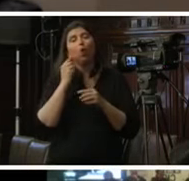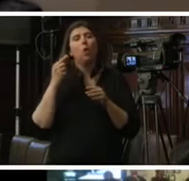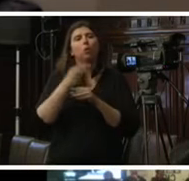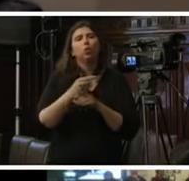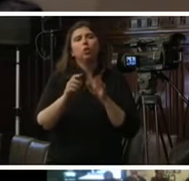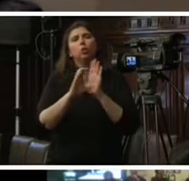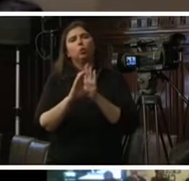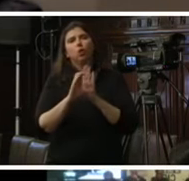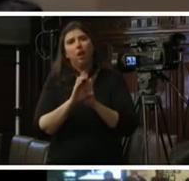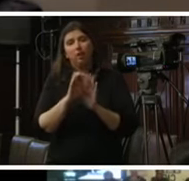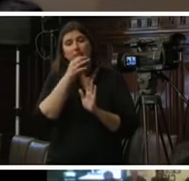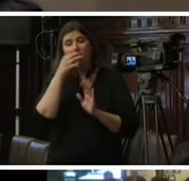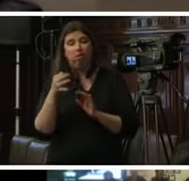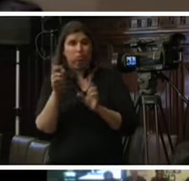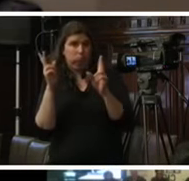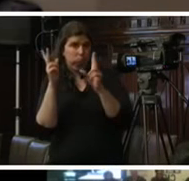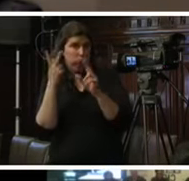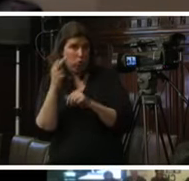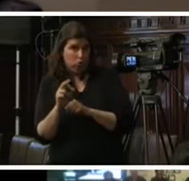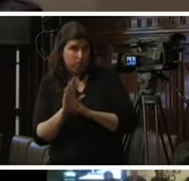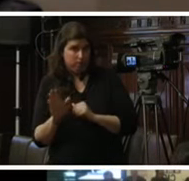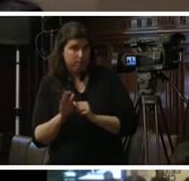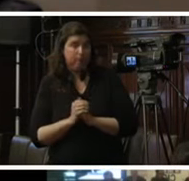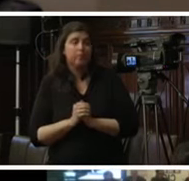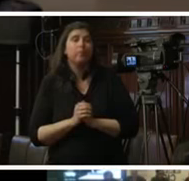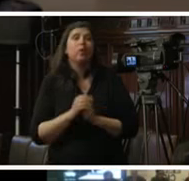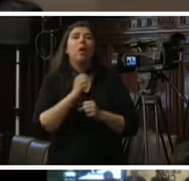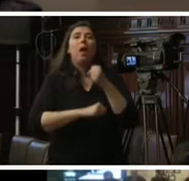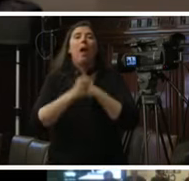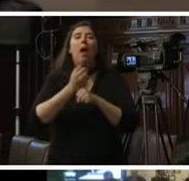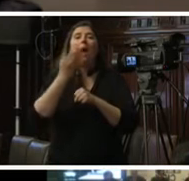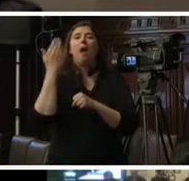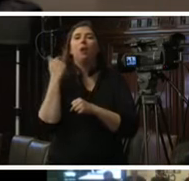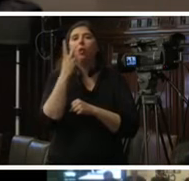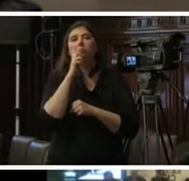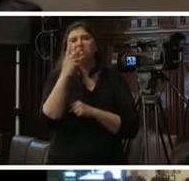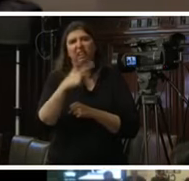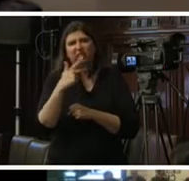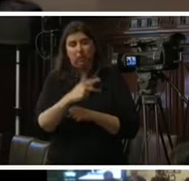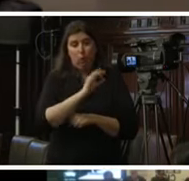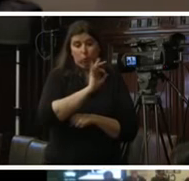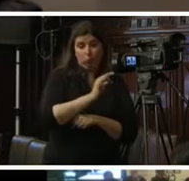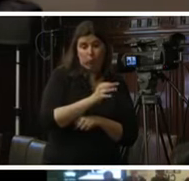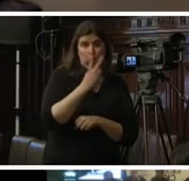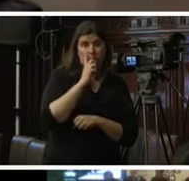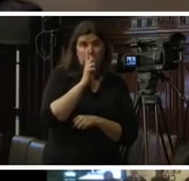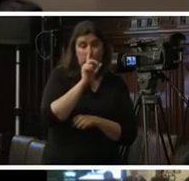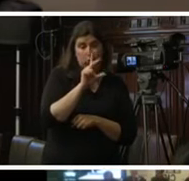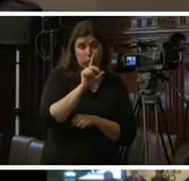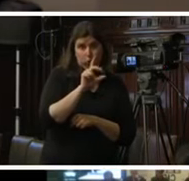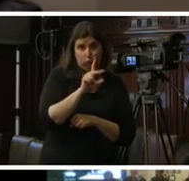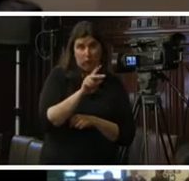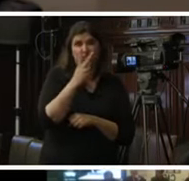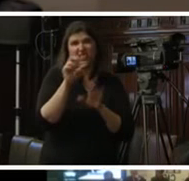declaradas improcedentes en el año en el año en el octubre del 2012 y el 26 de